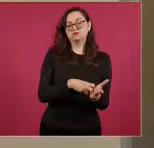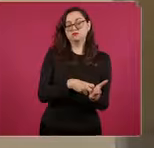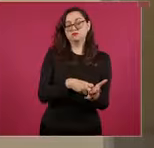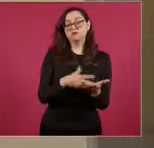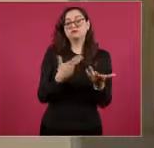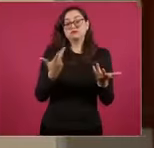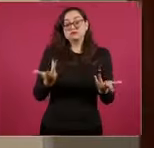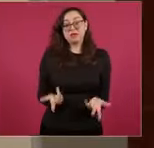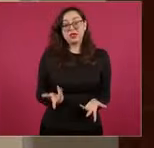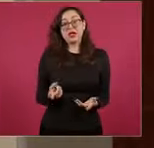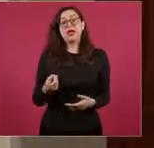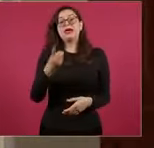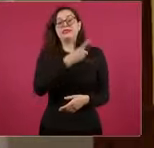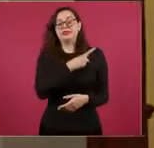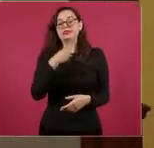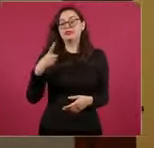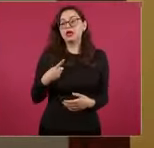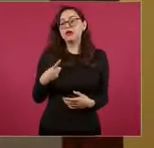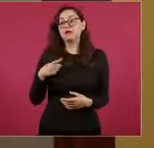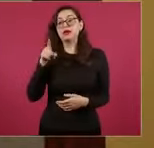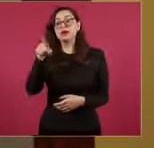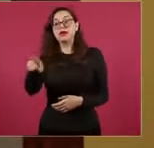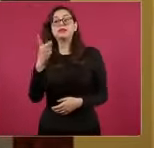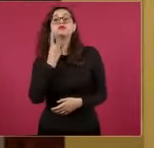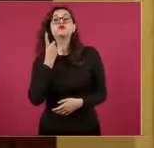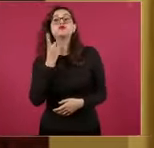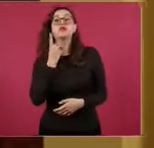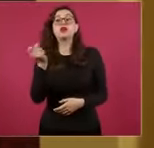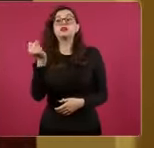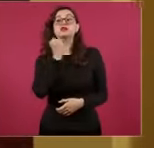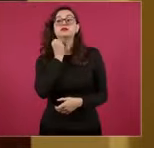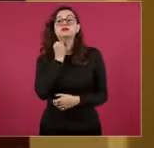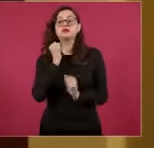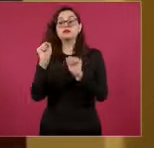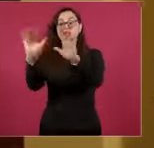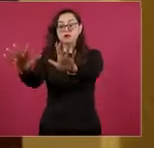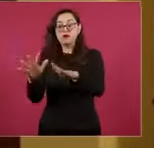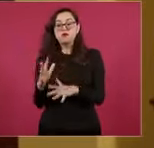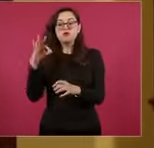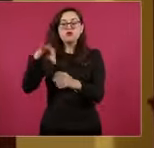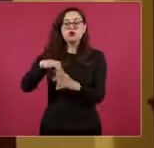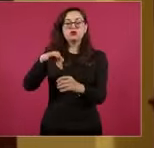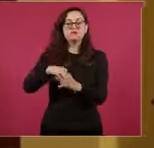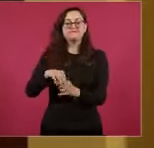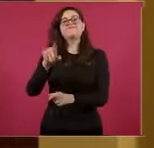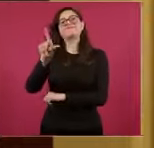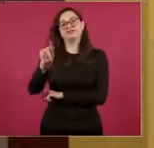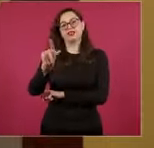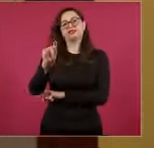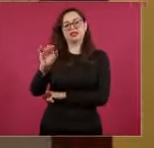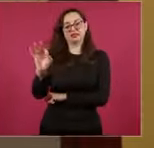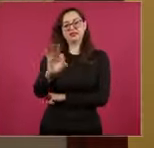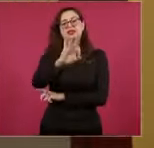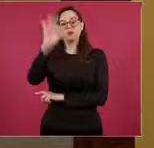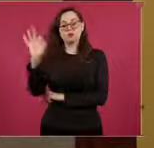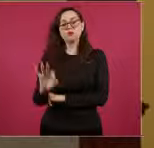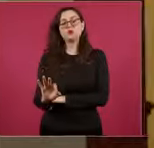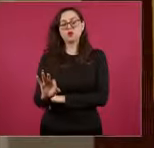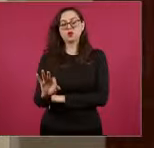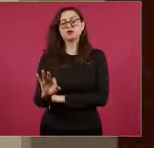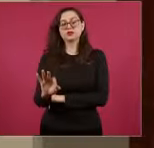Necesita haber una mayoría calificada de dos terceras partes. Y aquí viene el segundo